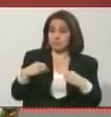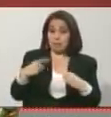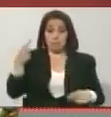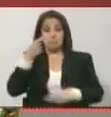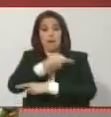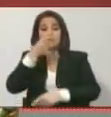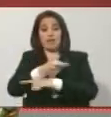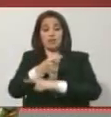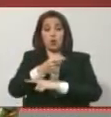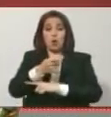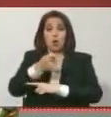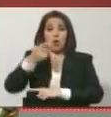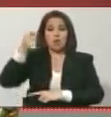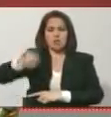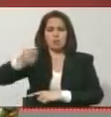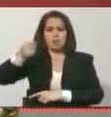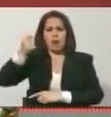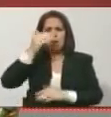Supremo de Justicia,